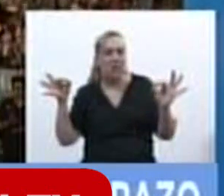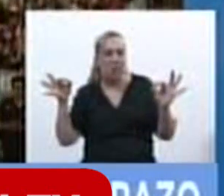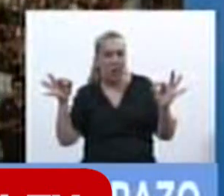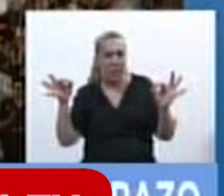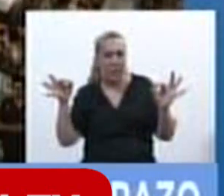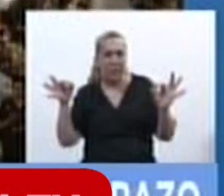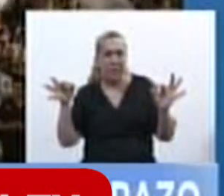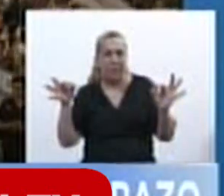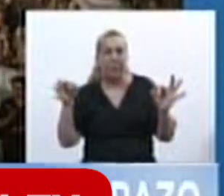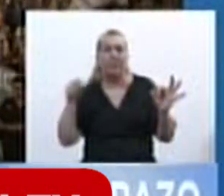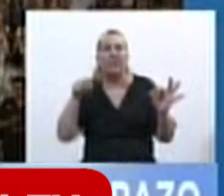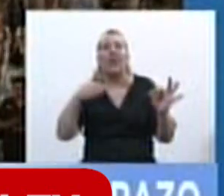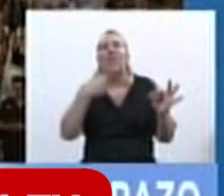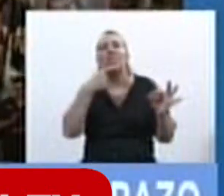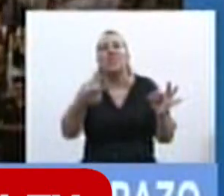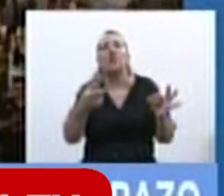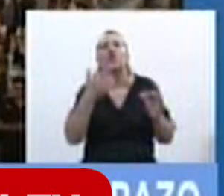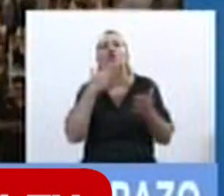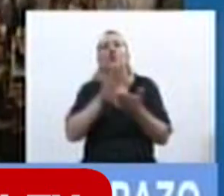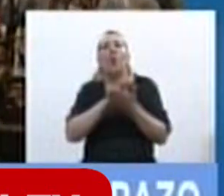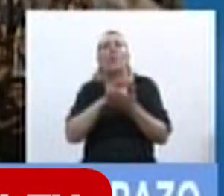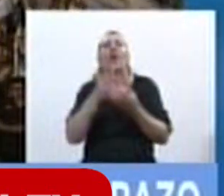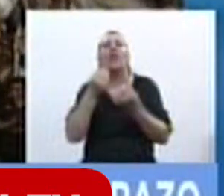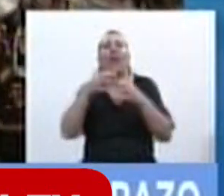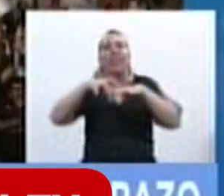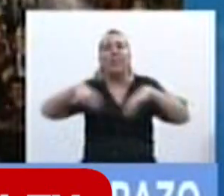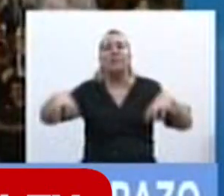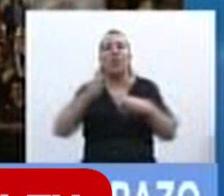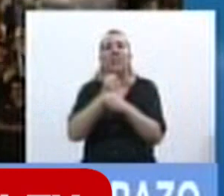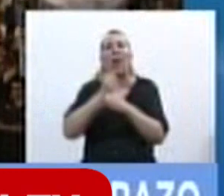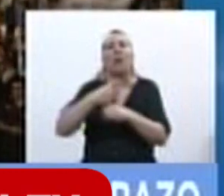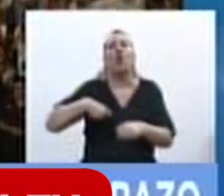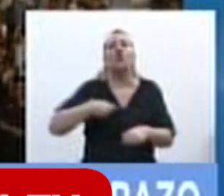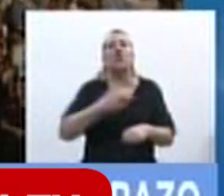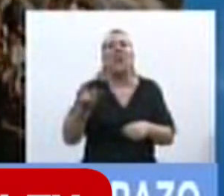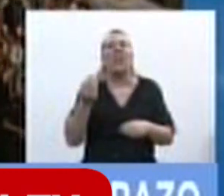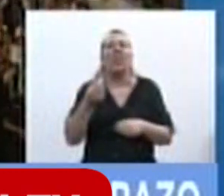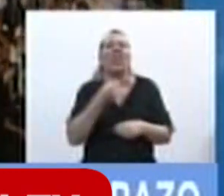Durkheim, donde habla de la división del trabajo social. ¿Qué tiene que ver con esto que hablaba?